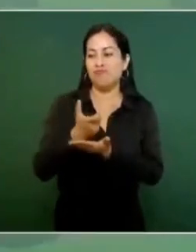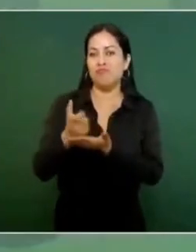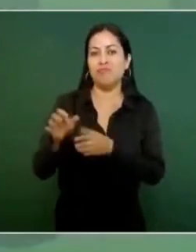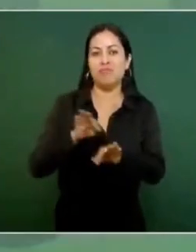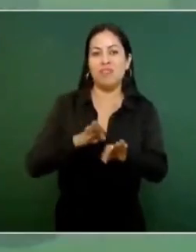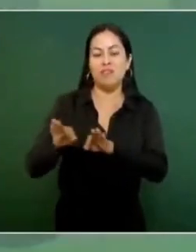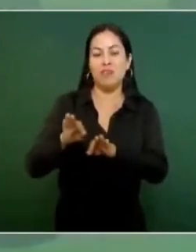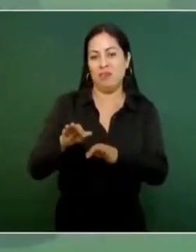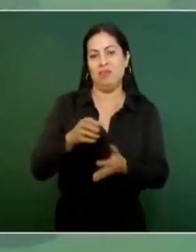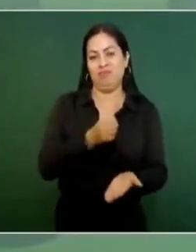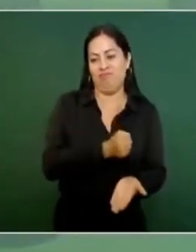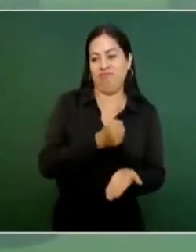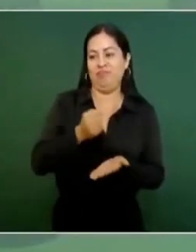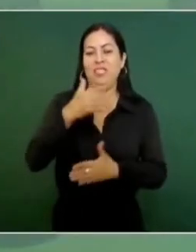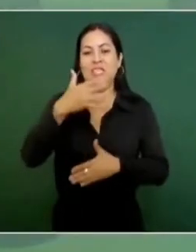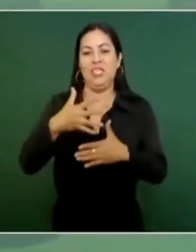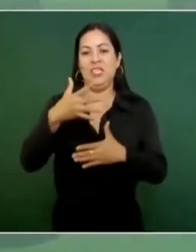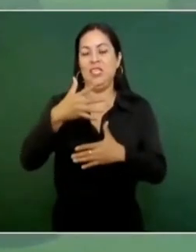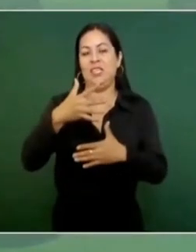aguinaldos.